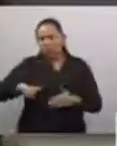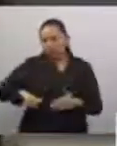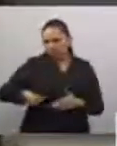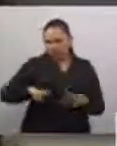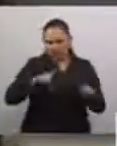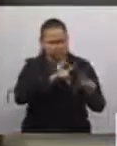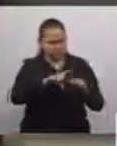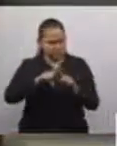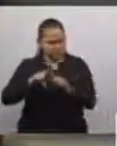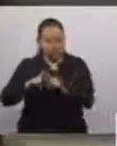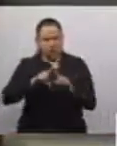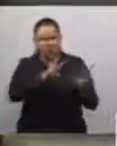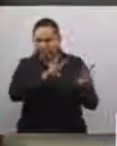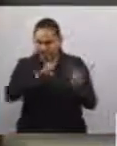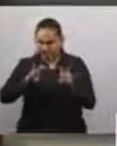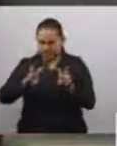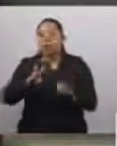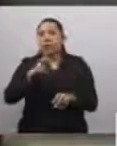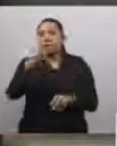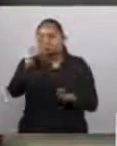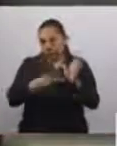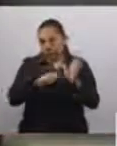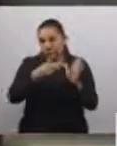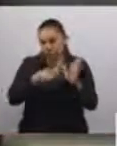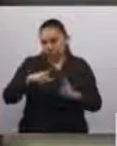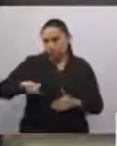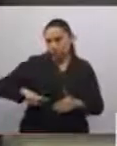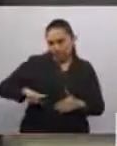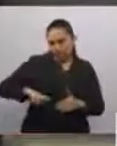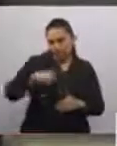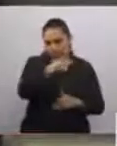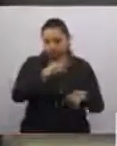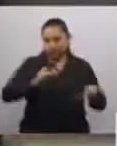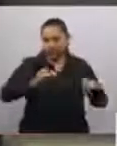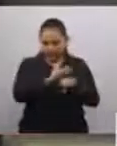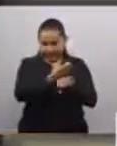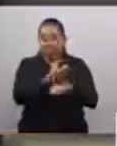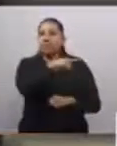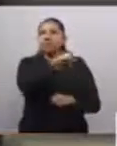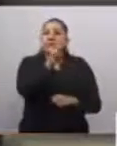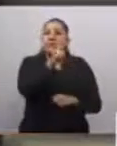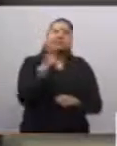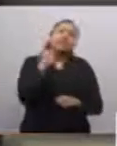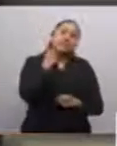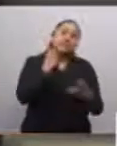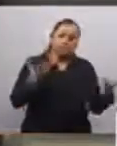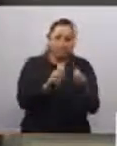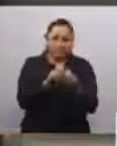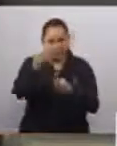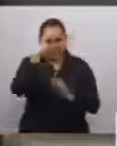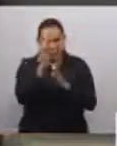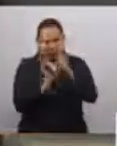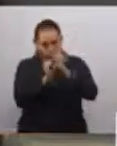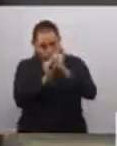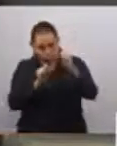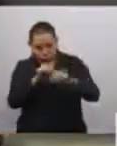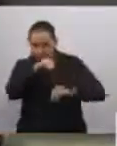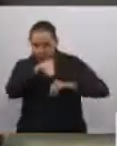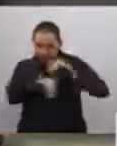en su estado natal en dos ocasiones, diputado constituyente, senador de la República,